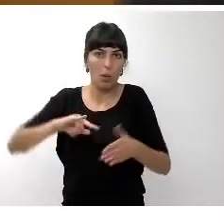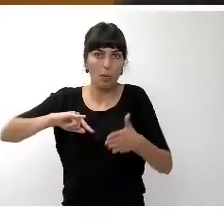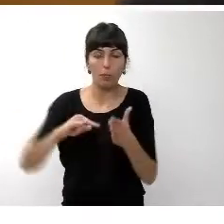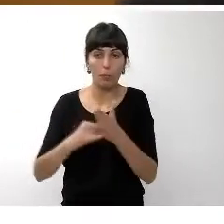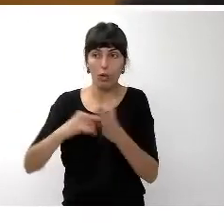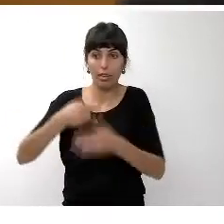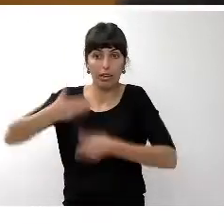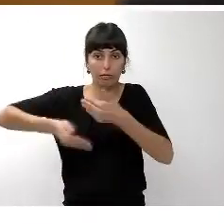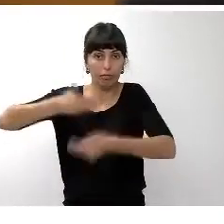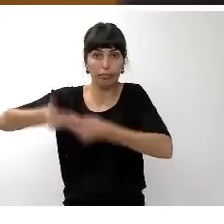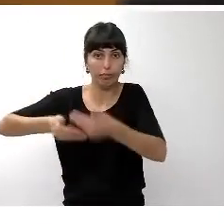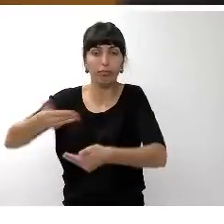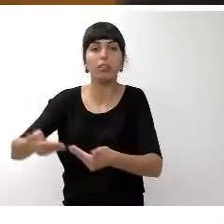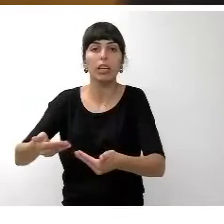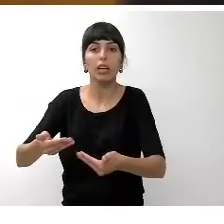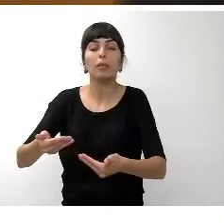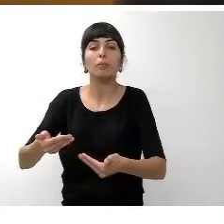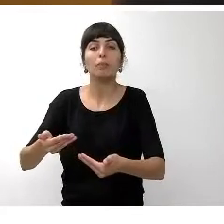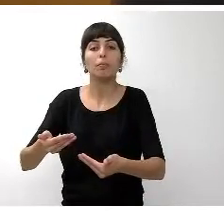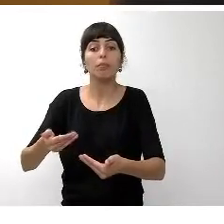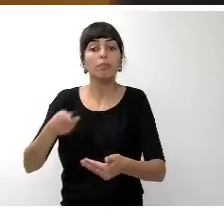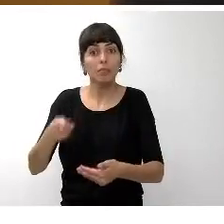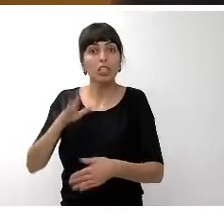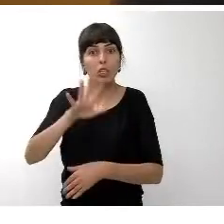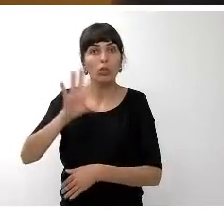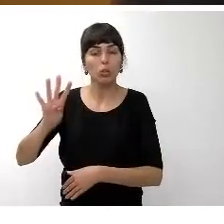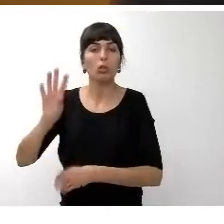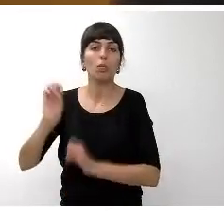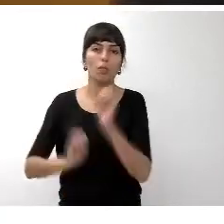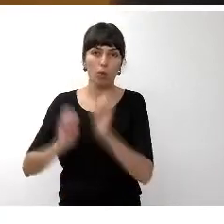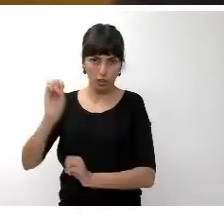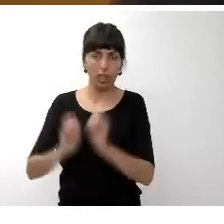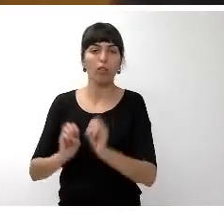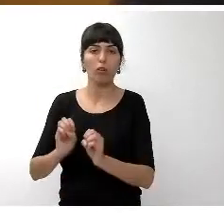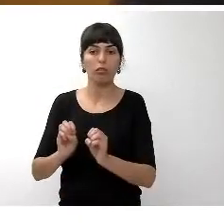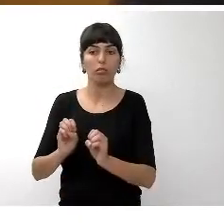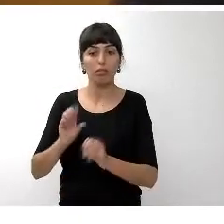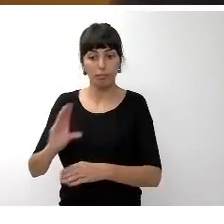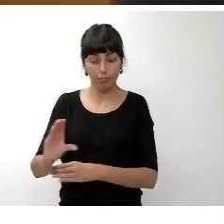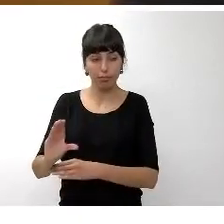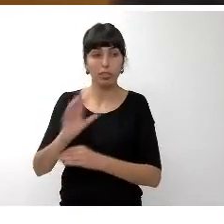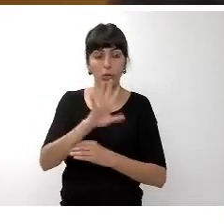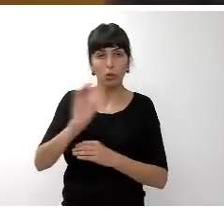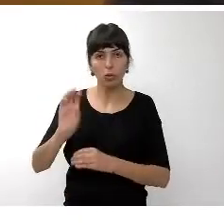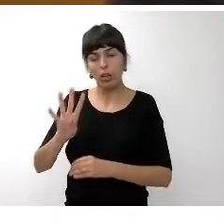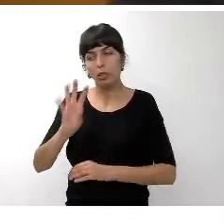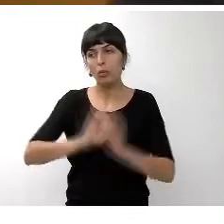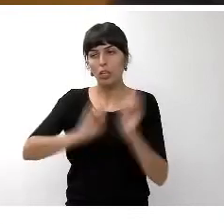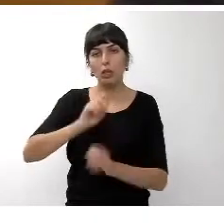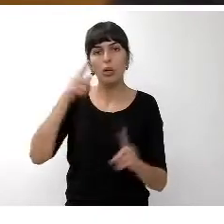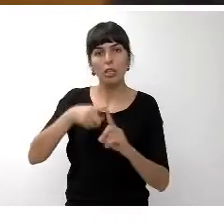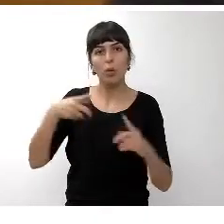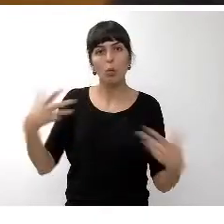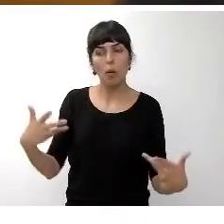y la gestión de la corporación este 54% de esos recursos disponibles se dedican a